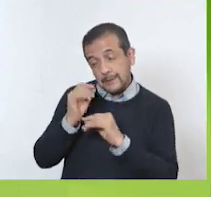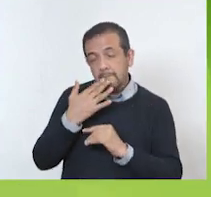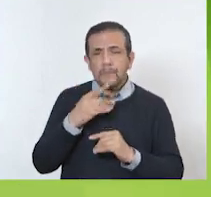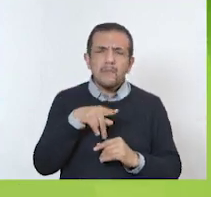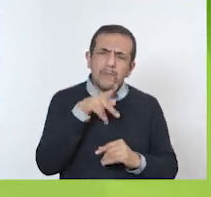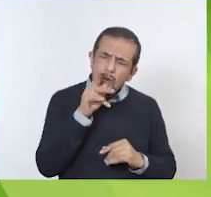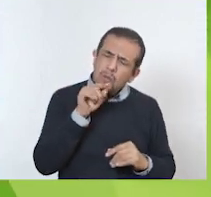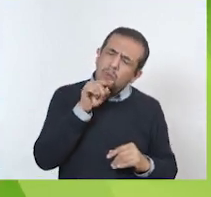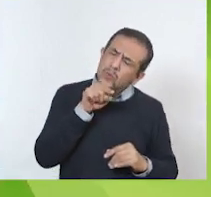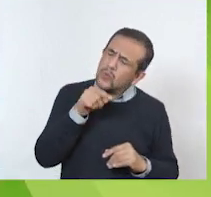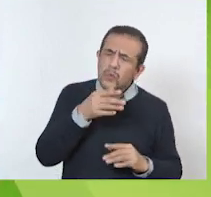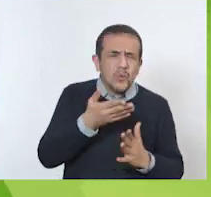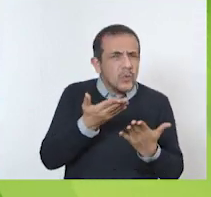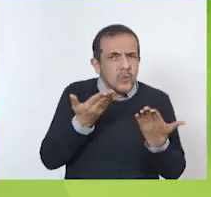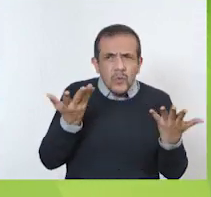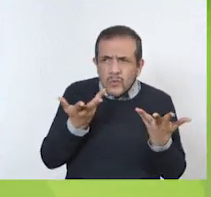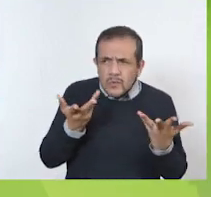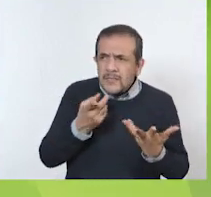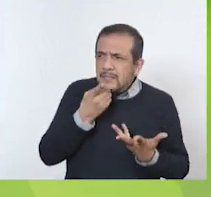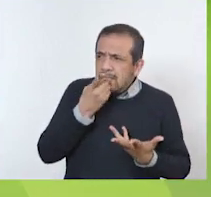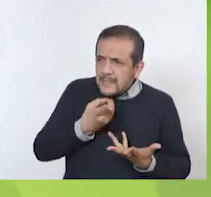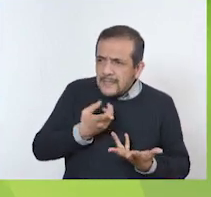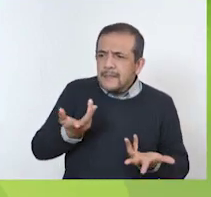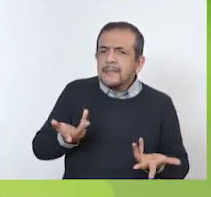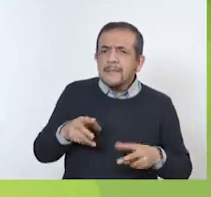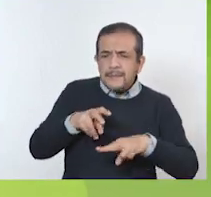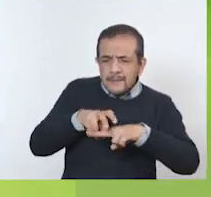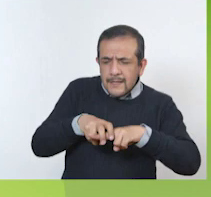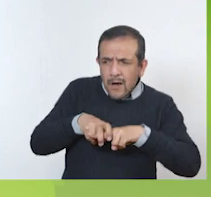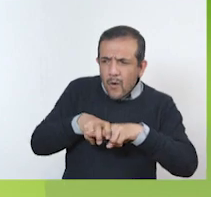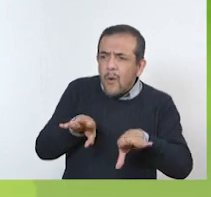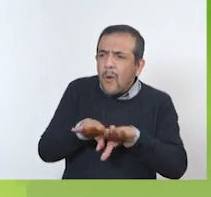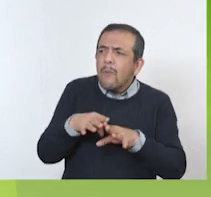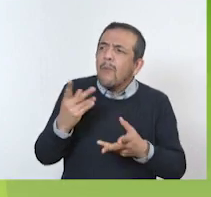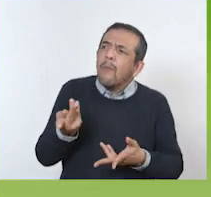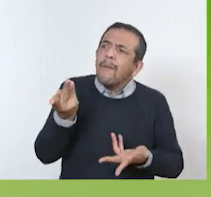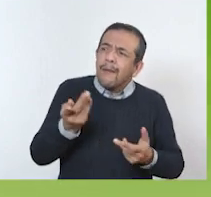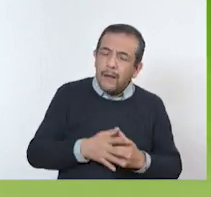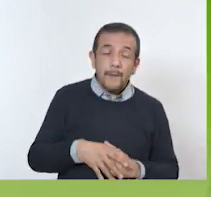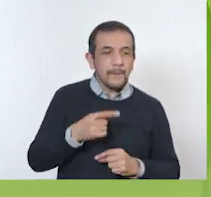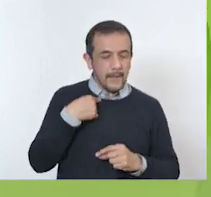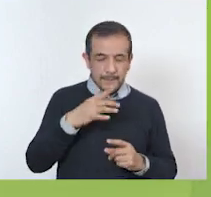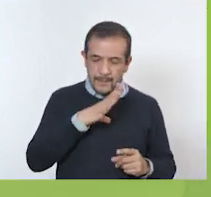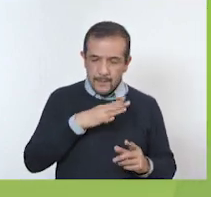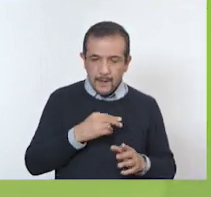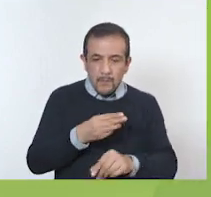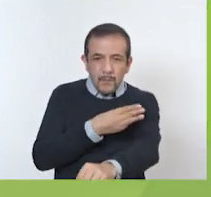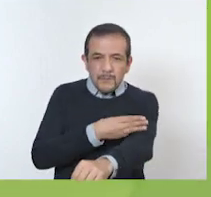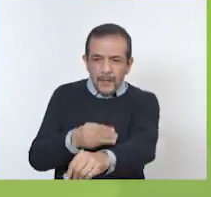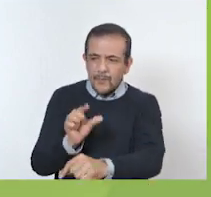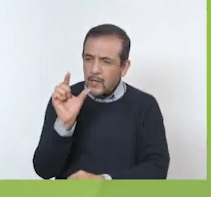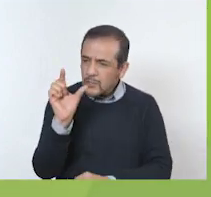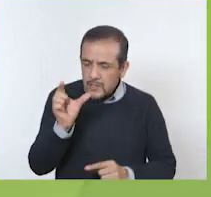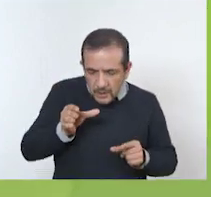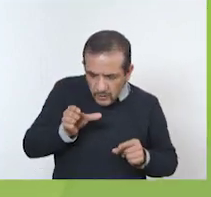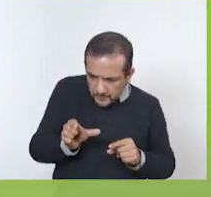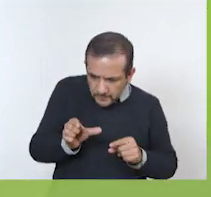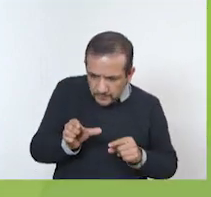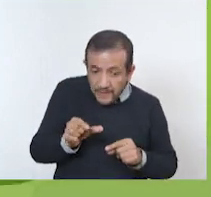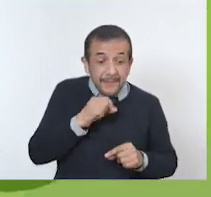Pero no dijiste con qué haremos los columpios. Mira, pues tenemos algunos palitos de madera.